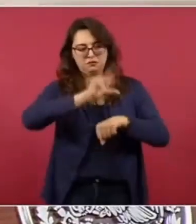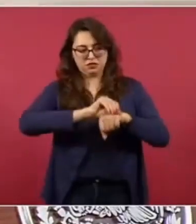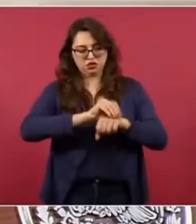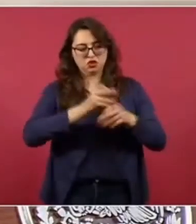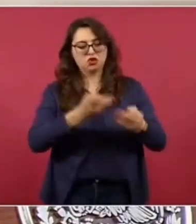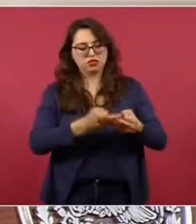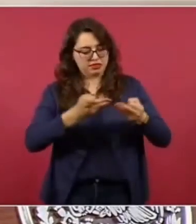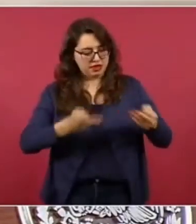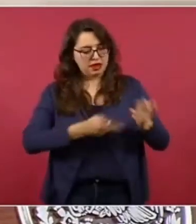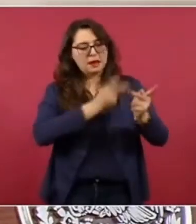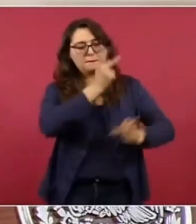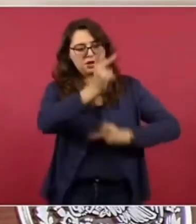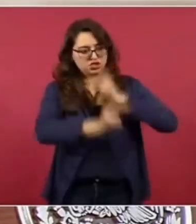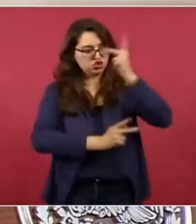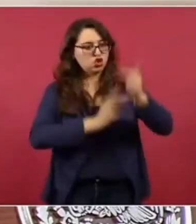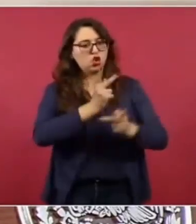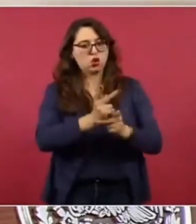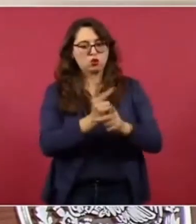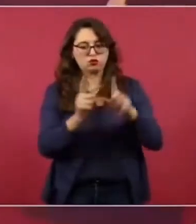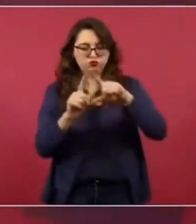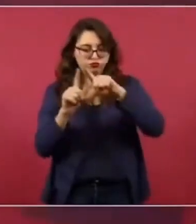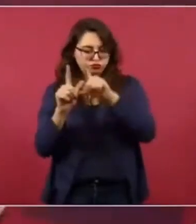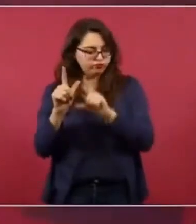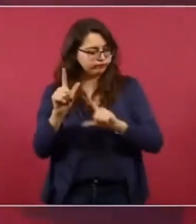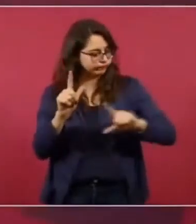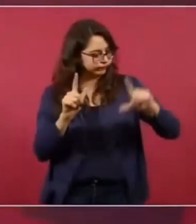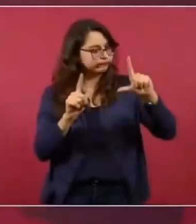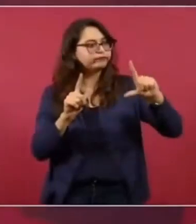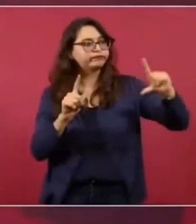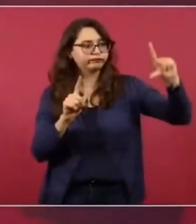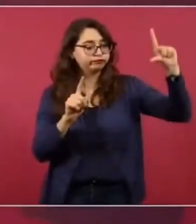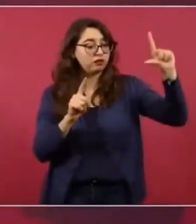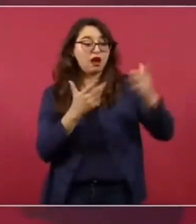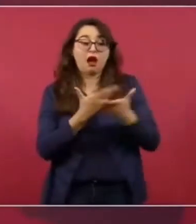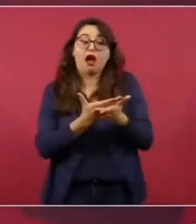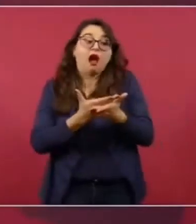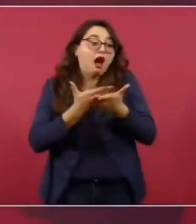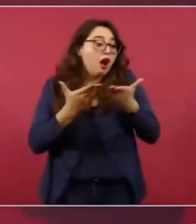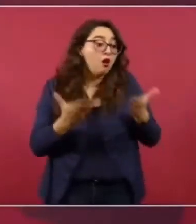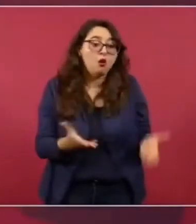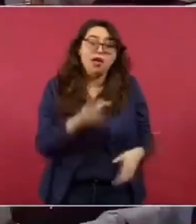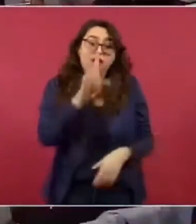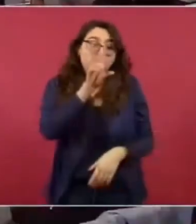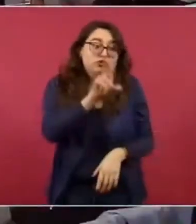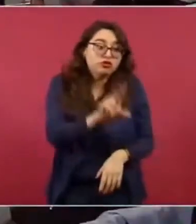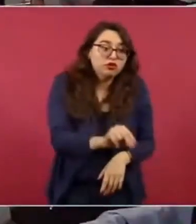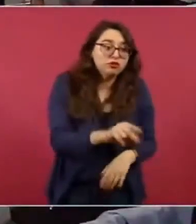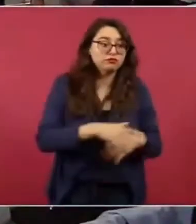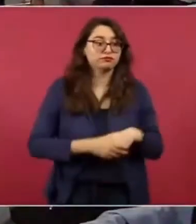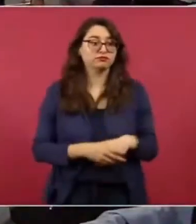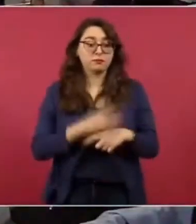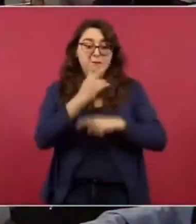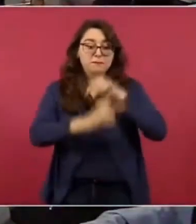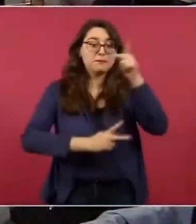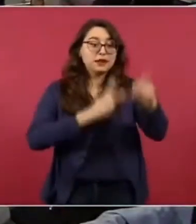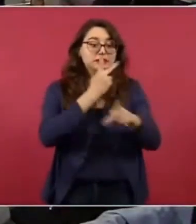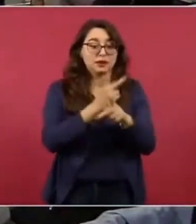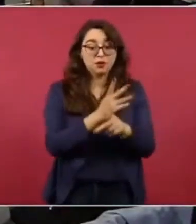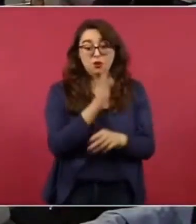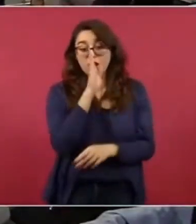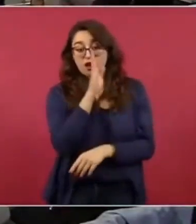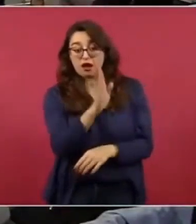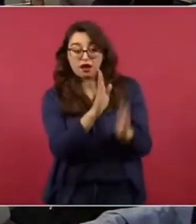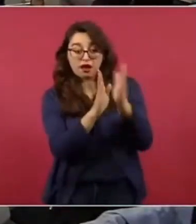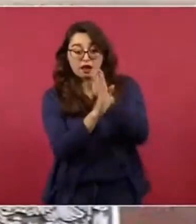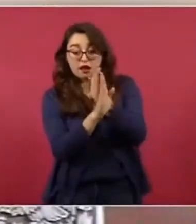¿Sí? ¿Mande? Es un acuerdo. ¿Sí? ¿De cuánto le haces dinero? ¿Dinero no?